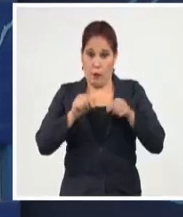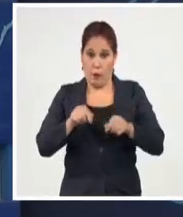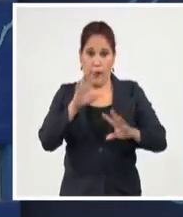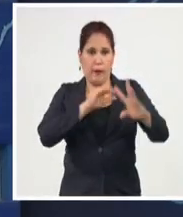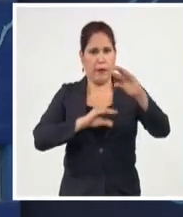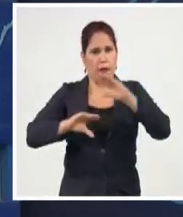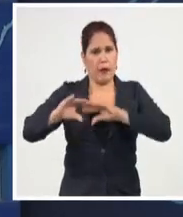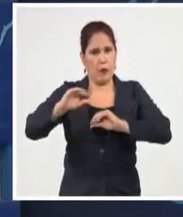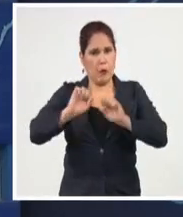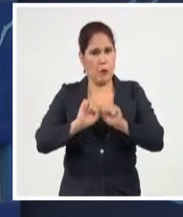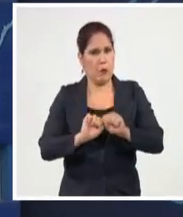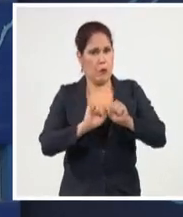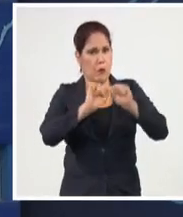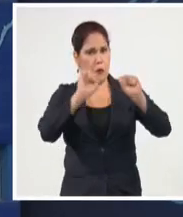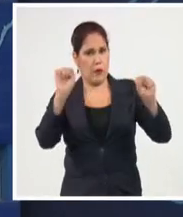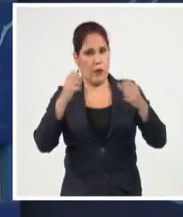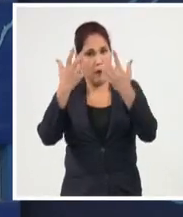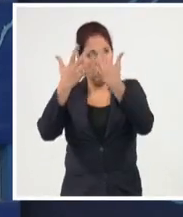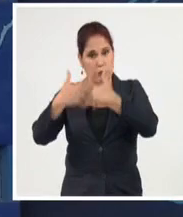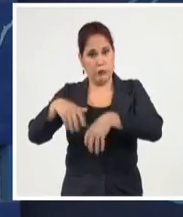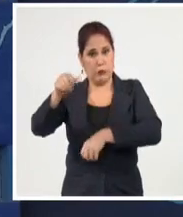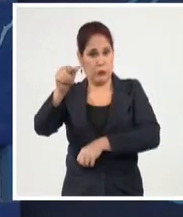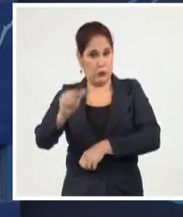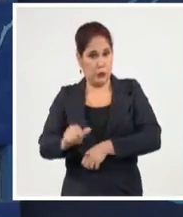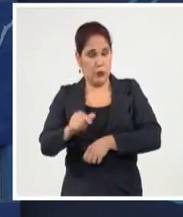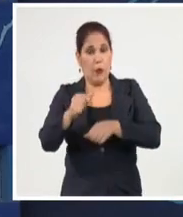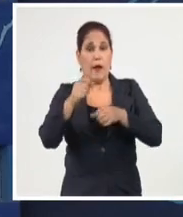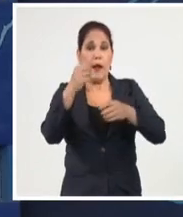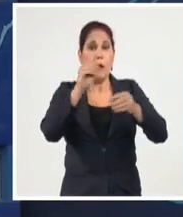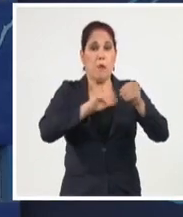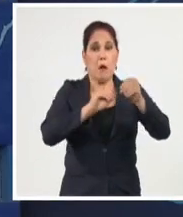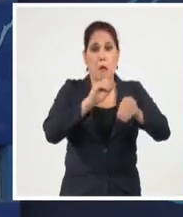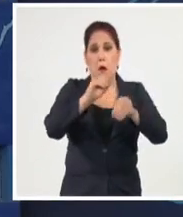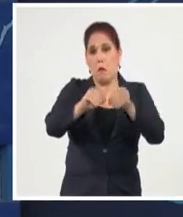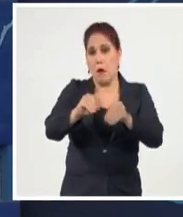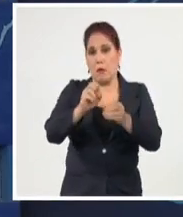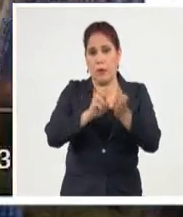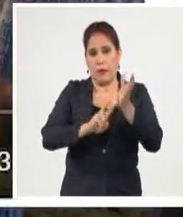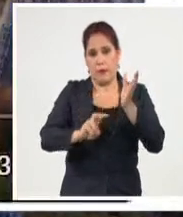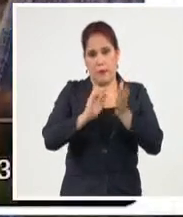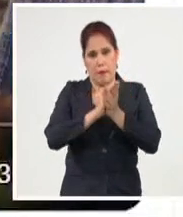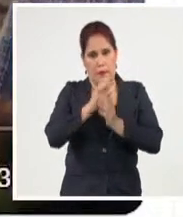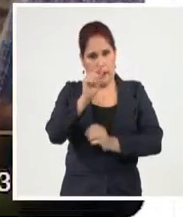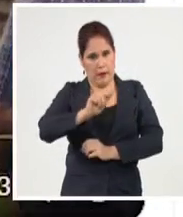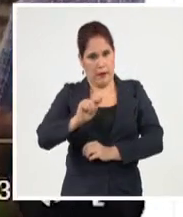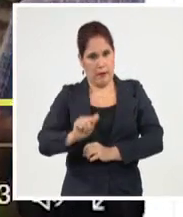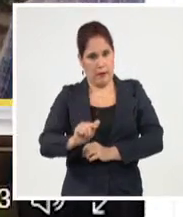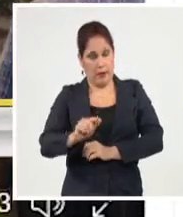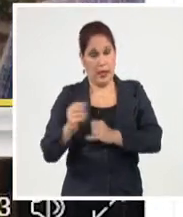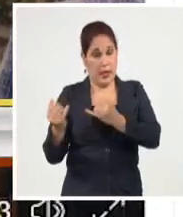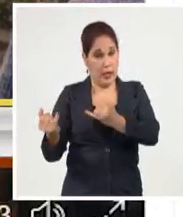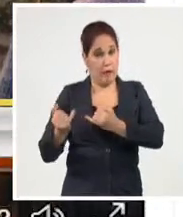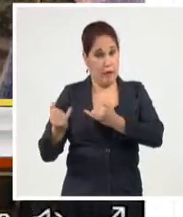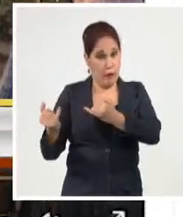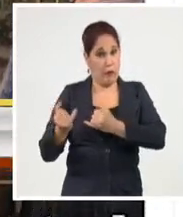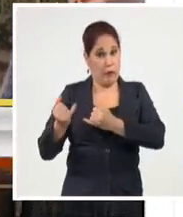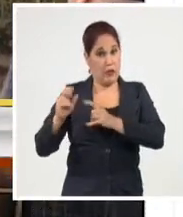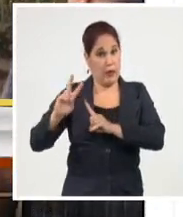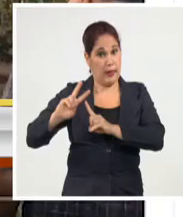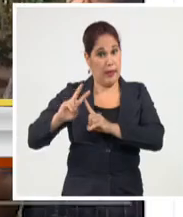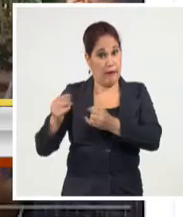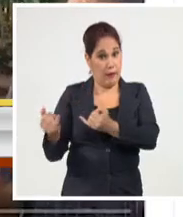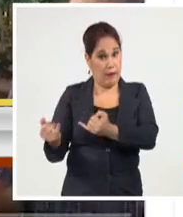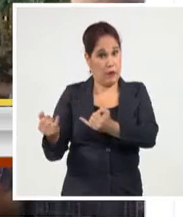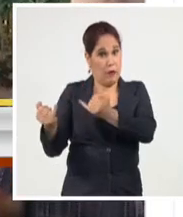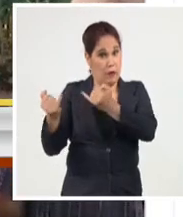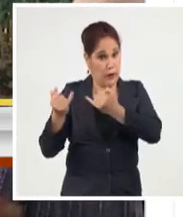dialogó en horas de la mañana con productores de cultivos varios de la provincia de Mayabeque. De acuerdo con la información ofrecida por Demetrio